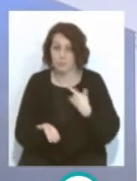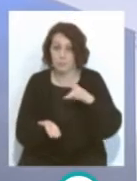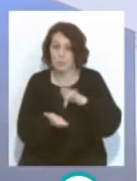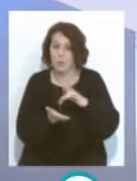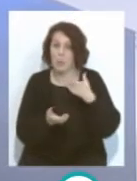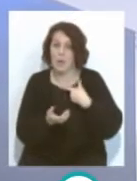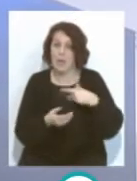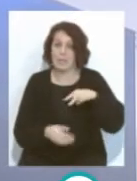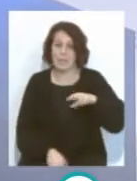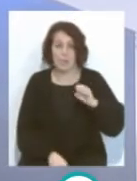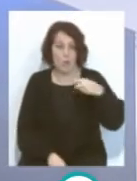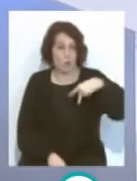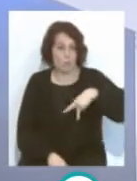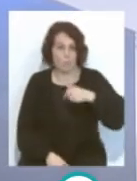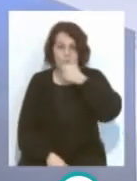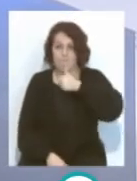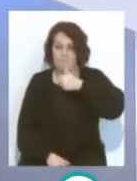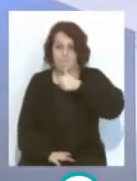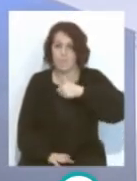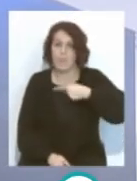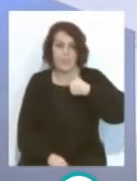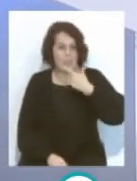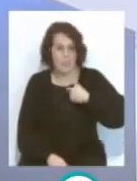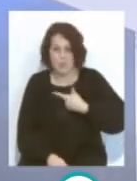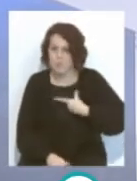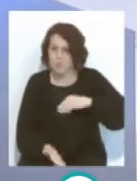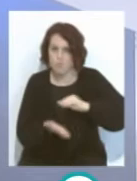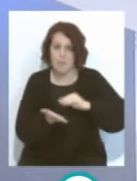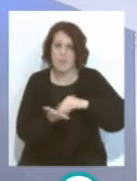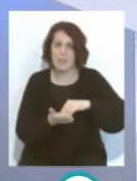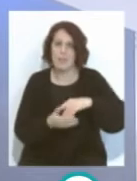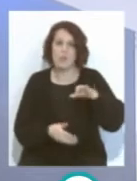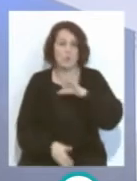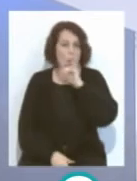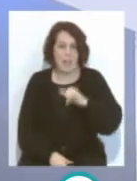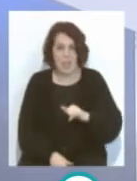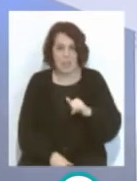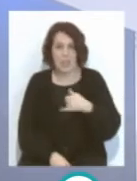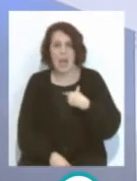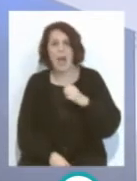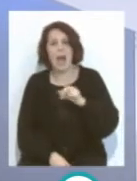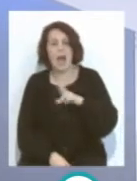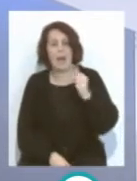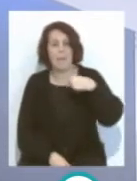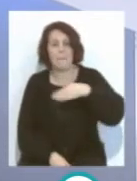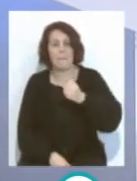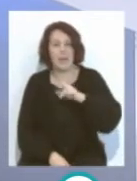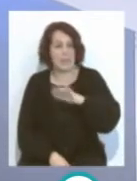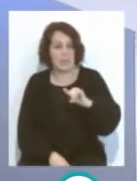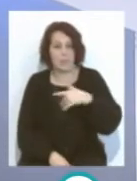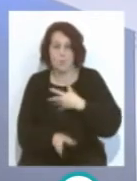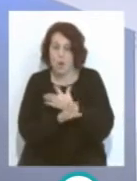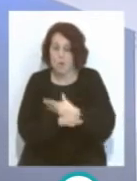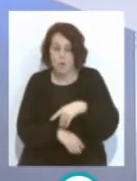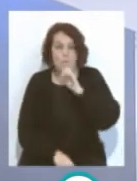retienen a Neom, que es, lo hemos dicho, por actividad operativa, a Damian Suárez, a Arambarri, que es un jugador excepcional, porque me